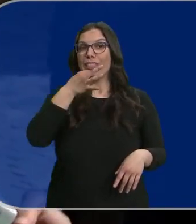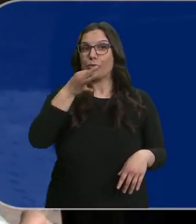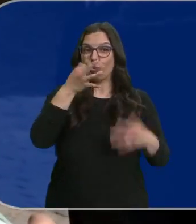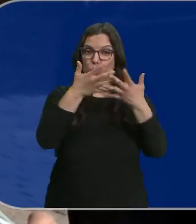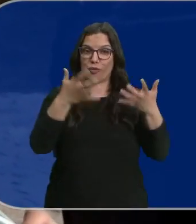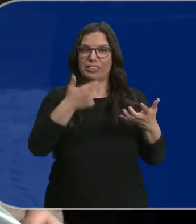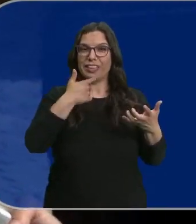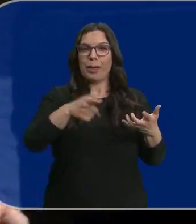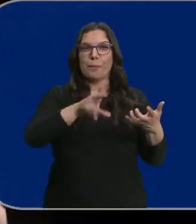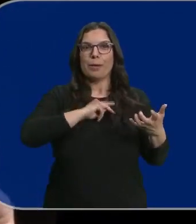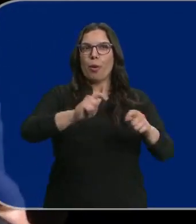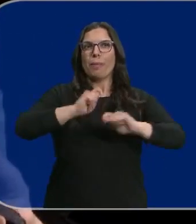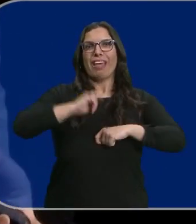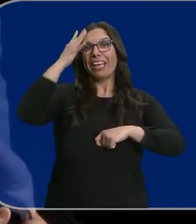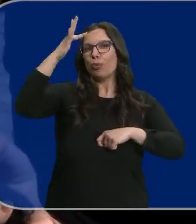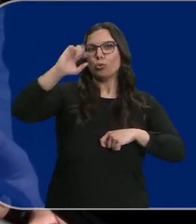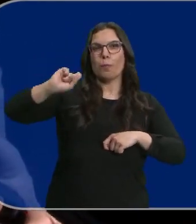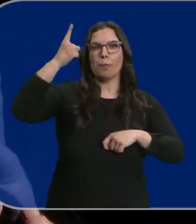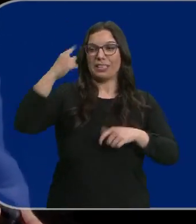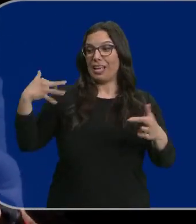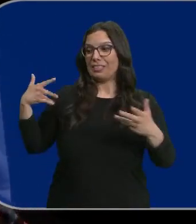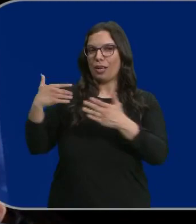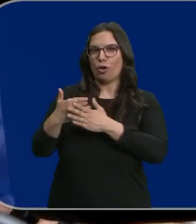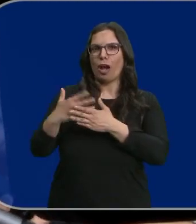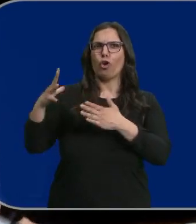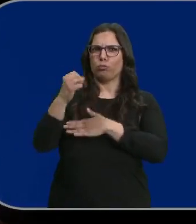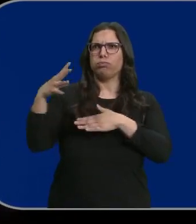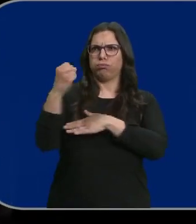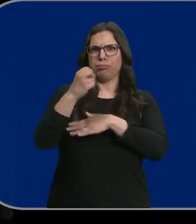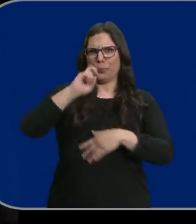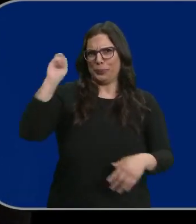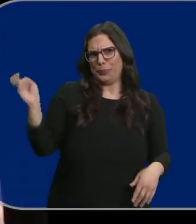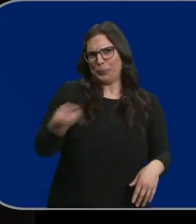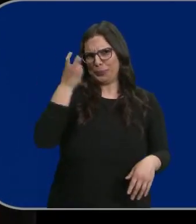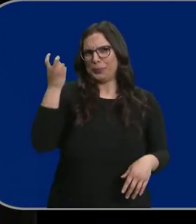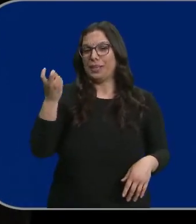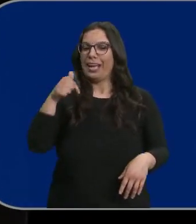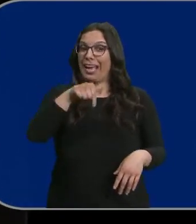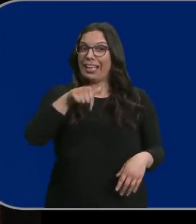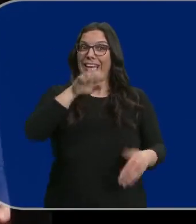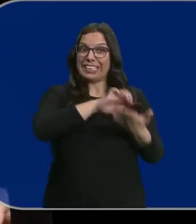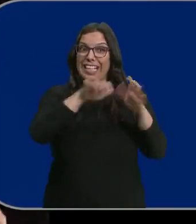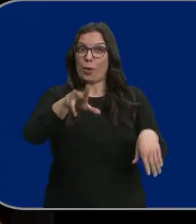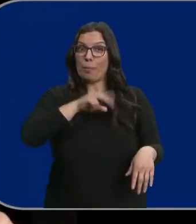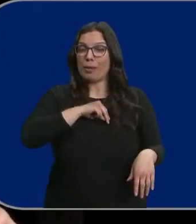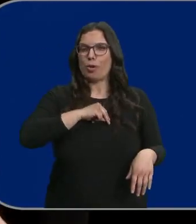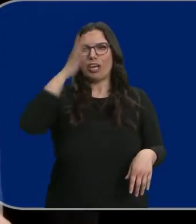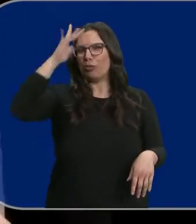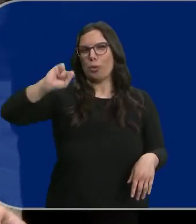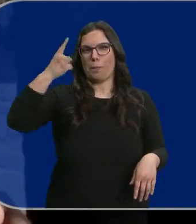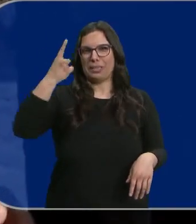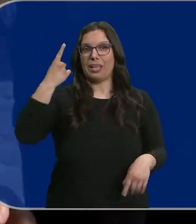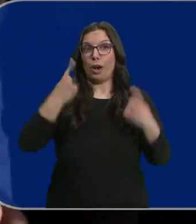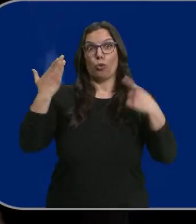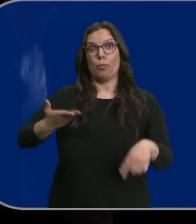premio que más ilusión le ha hecho de todos los que ha conseguido, y ha conseguido unos cuantos premios y premios muy importantes.